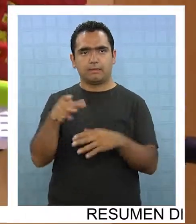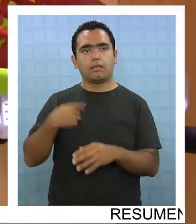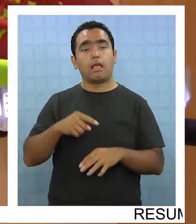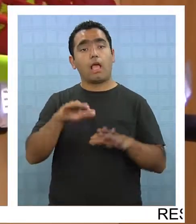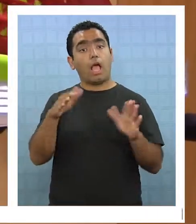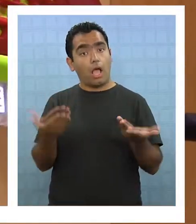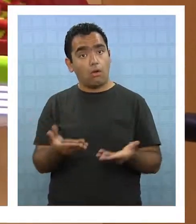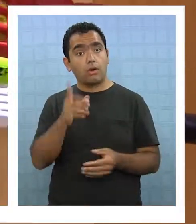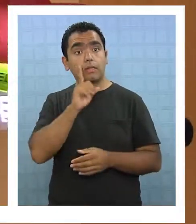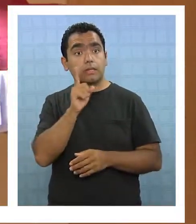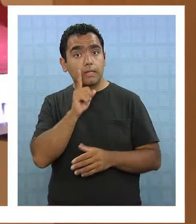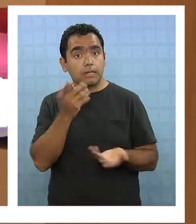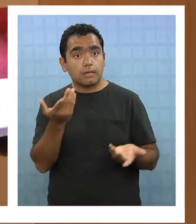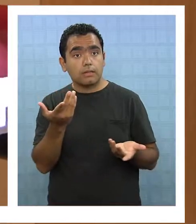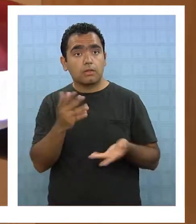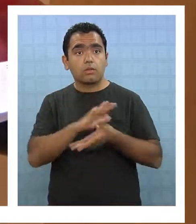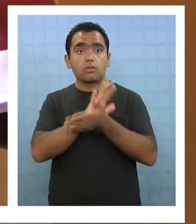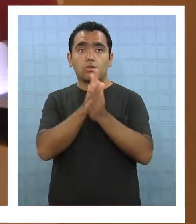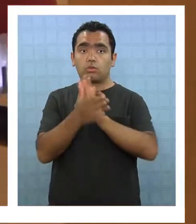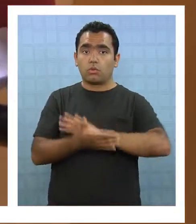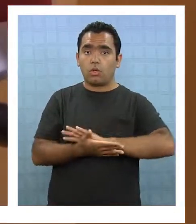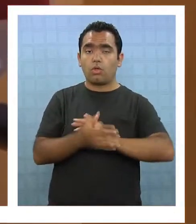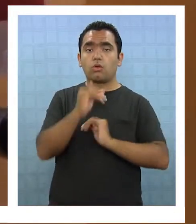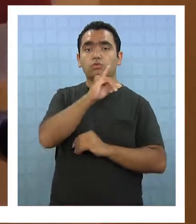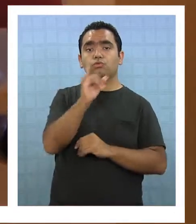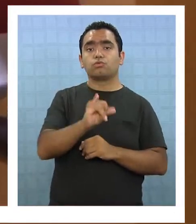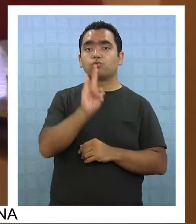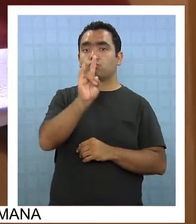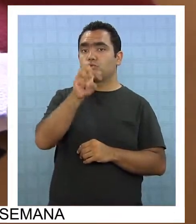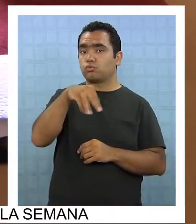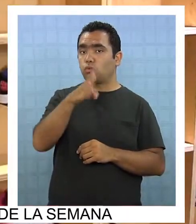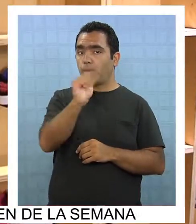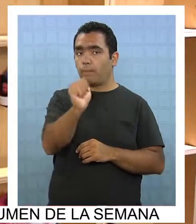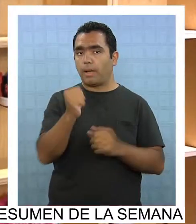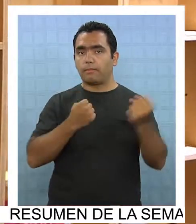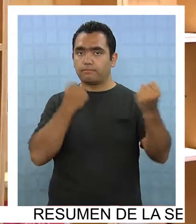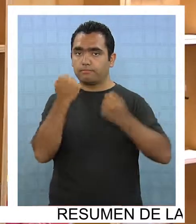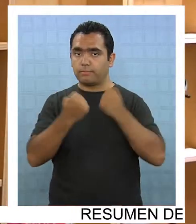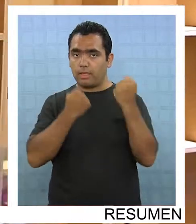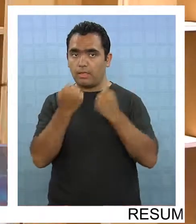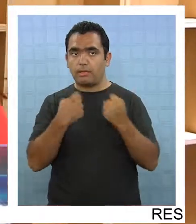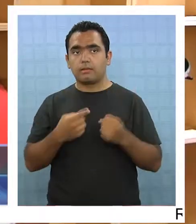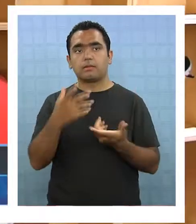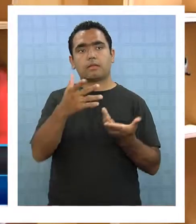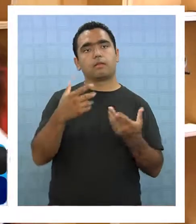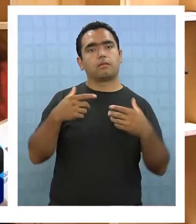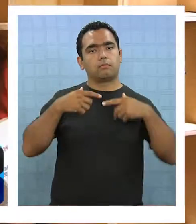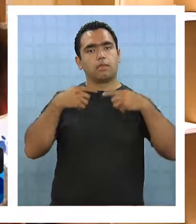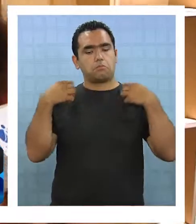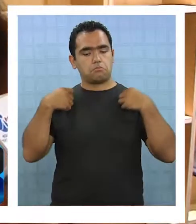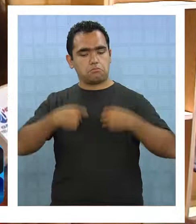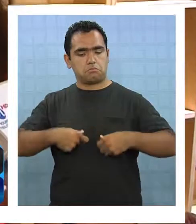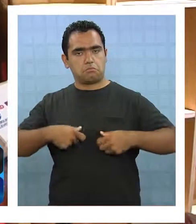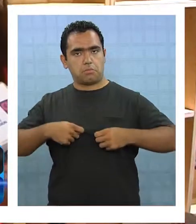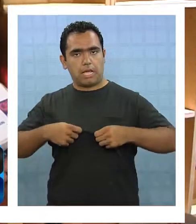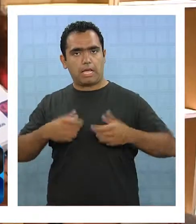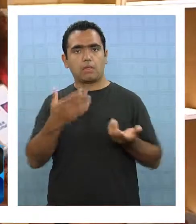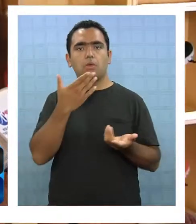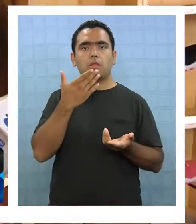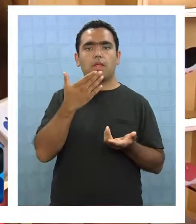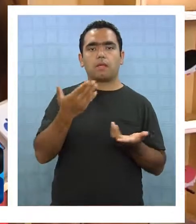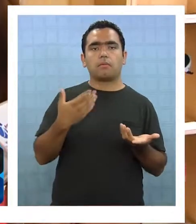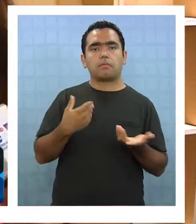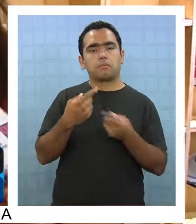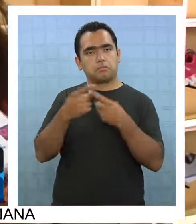Ahora tenemos en oferta todo lo que es ropa de Zumba que ha llegado, los petos, las calzas. ¿Qué ofertas